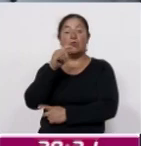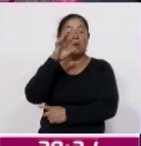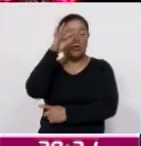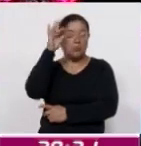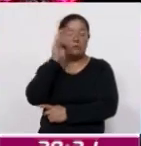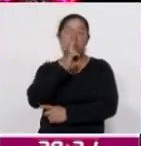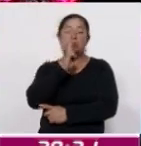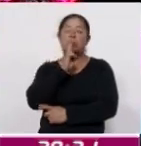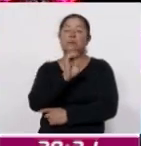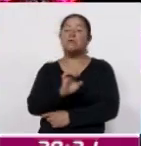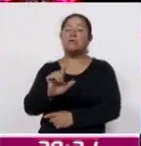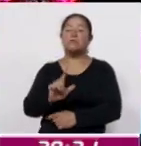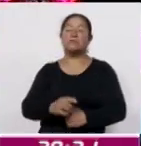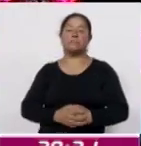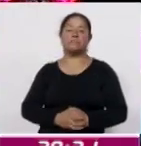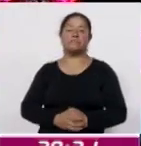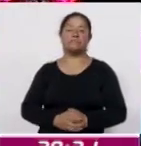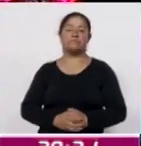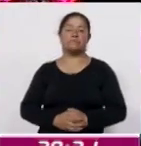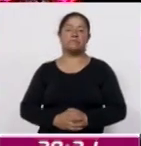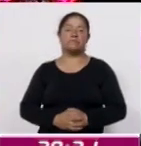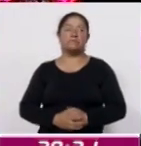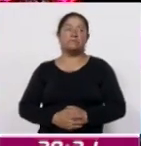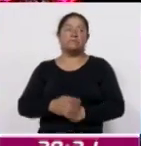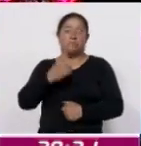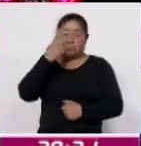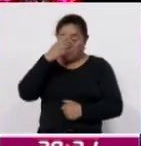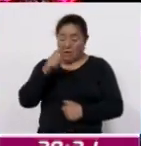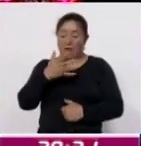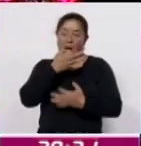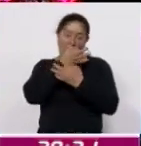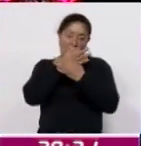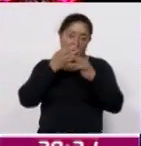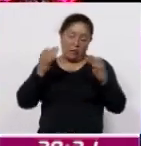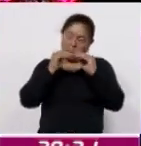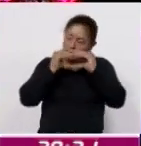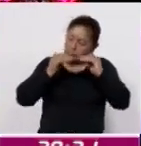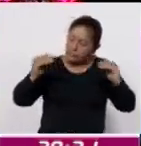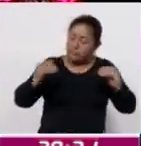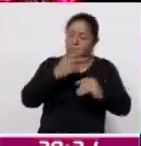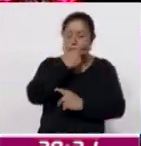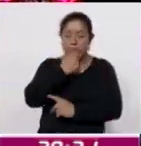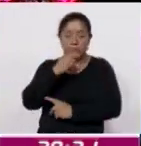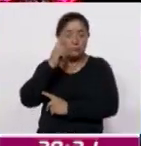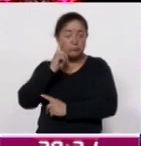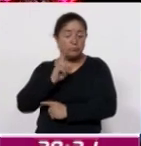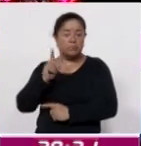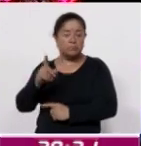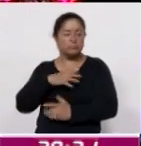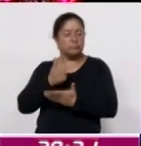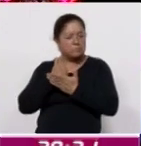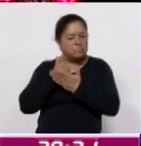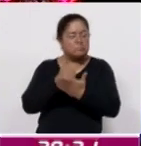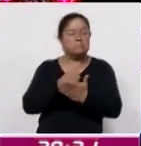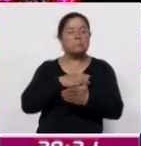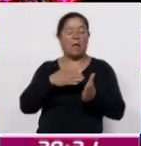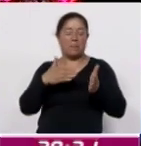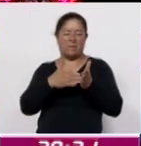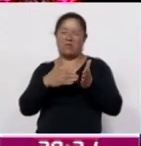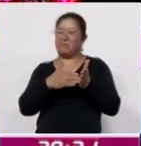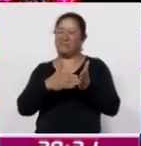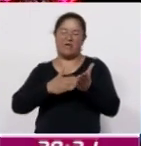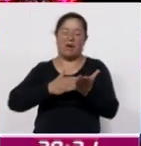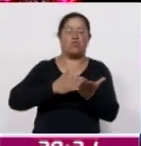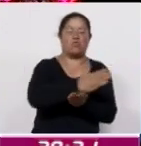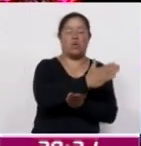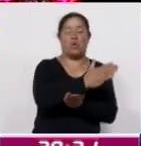López. Y con la finalidad de fomentar la paridad de género y contribuir a derribar las barreras culturales,